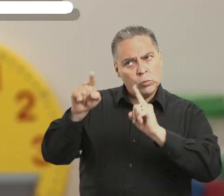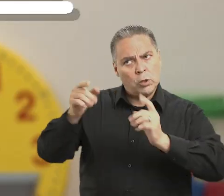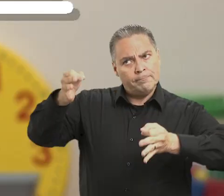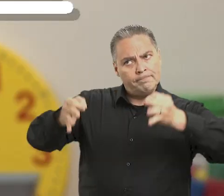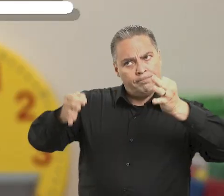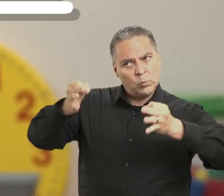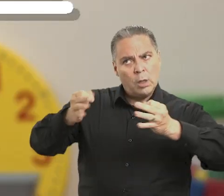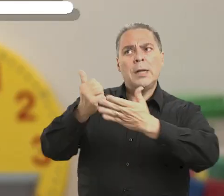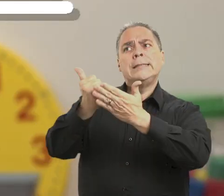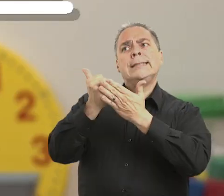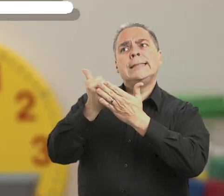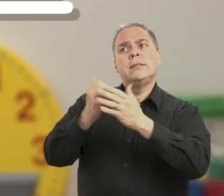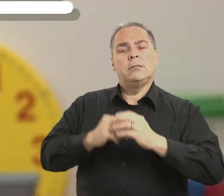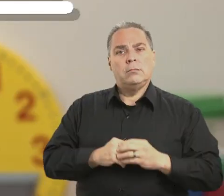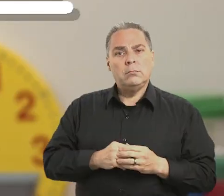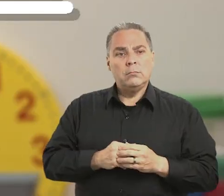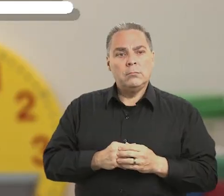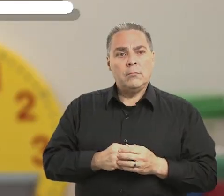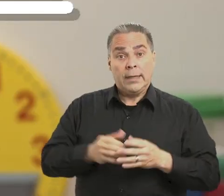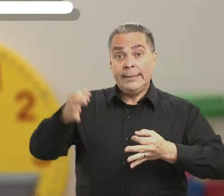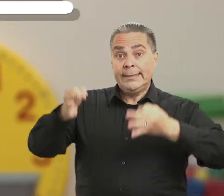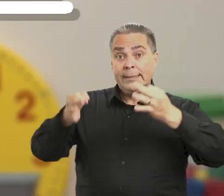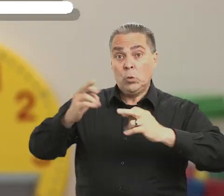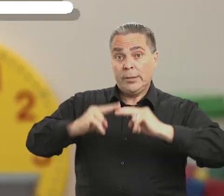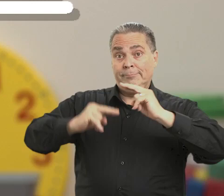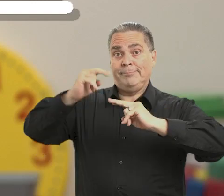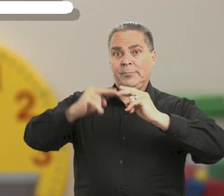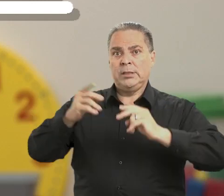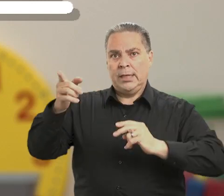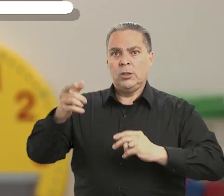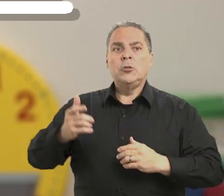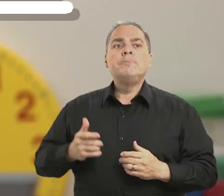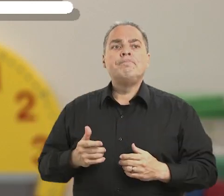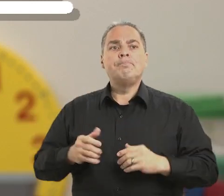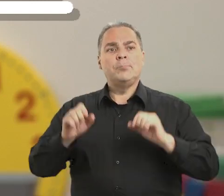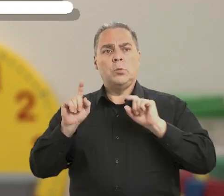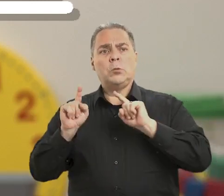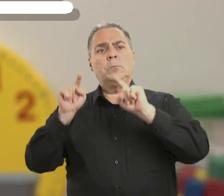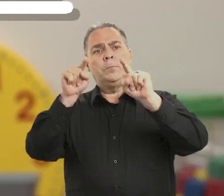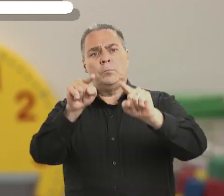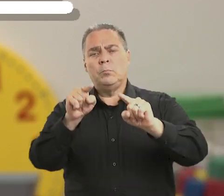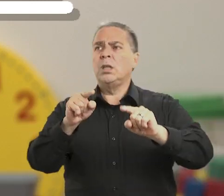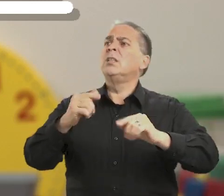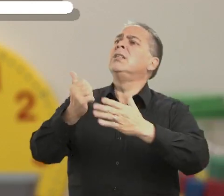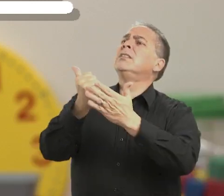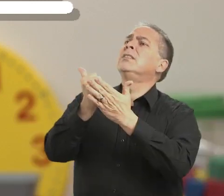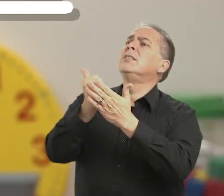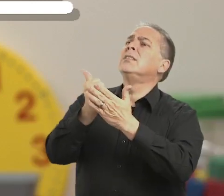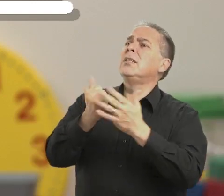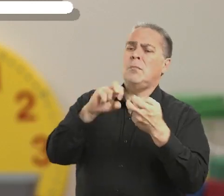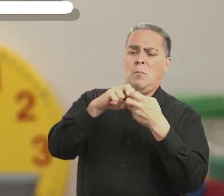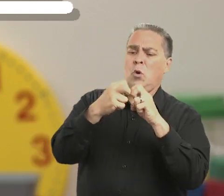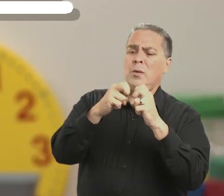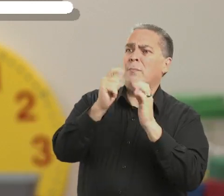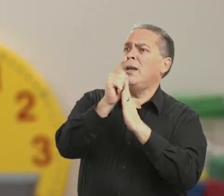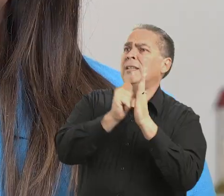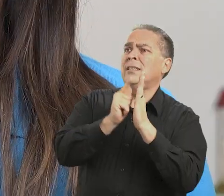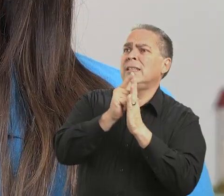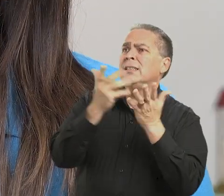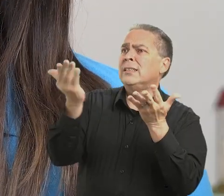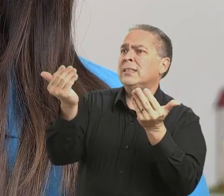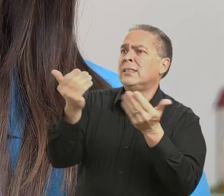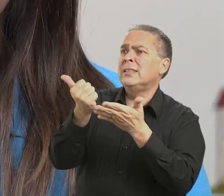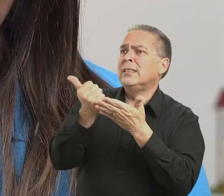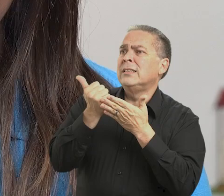El tribunal es el lugar al que van las personas cuando necesitan resolver problemas relacionados con las leyes.